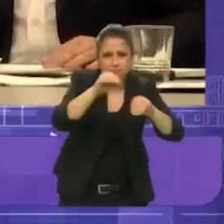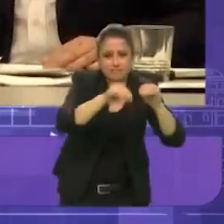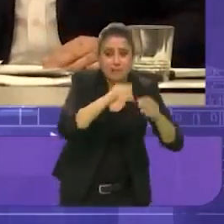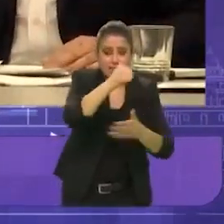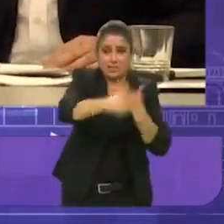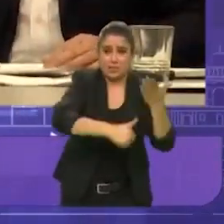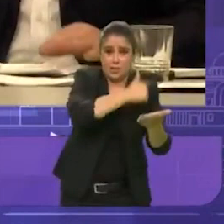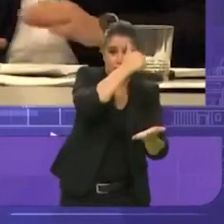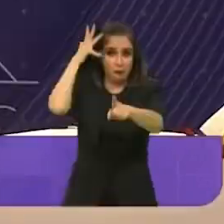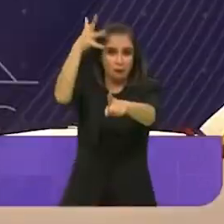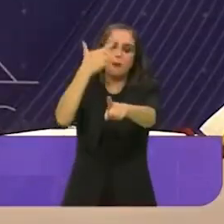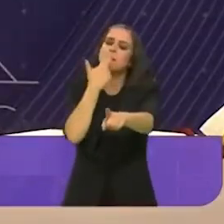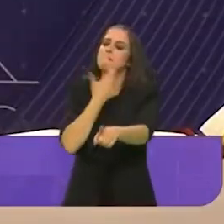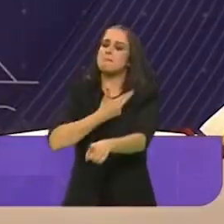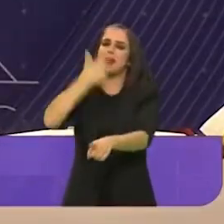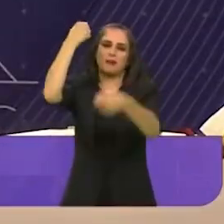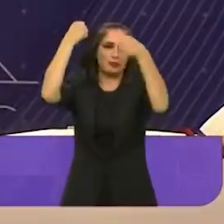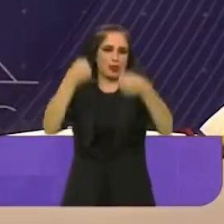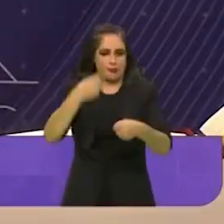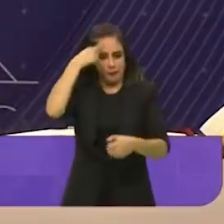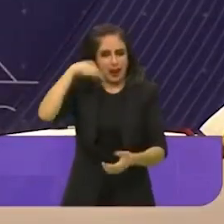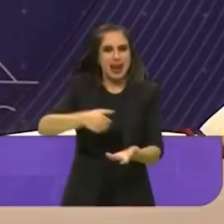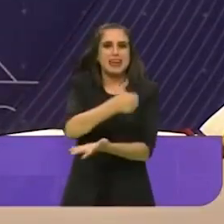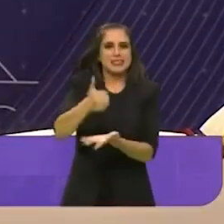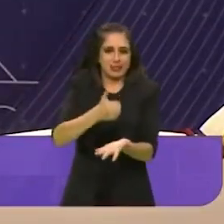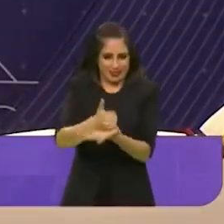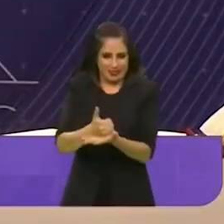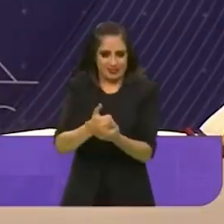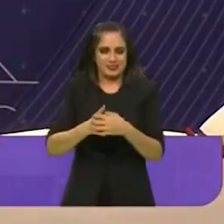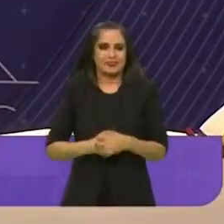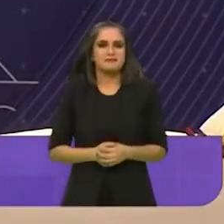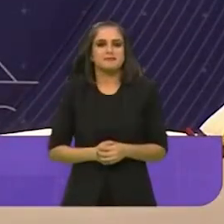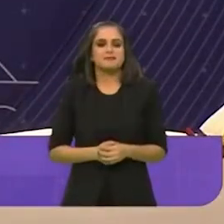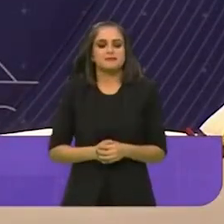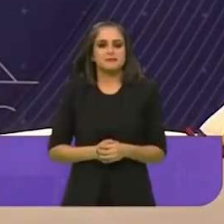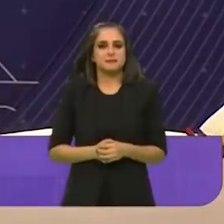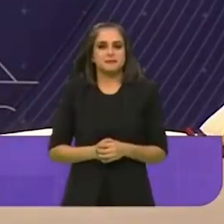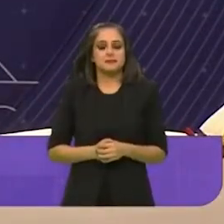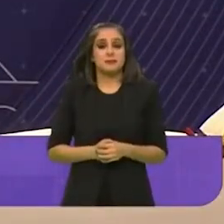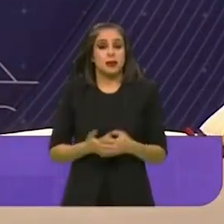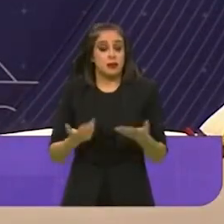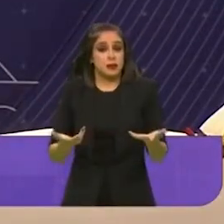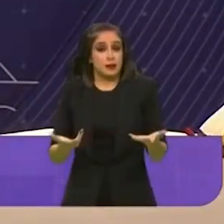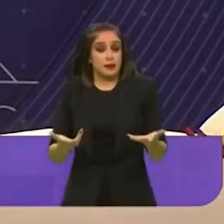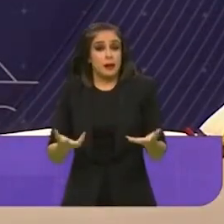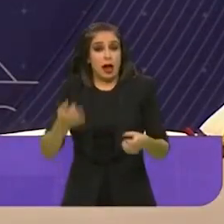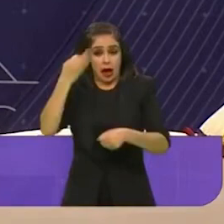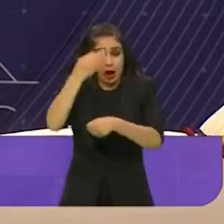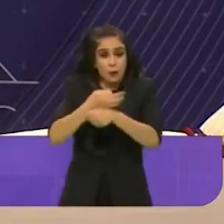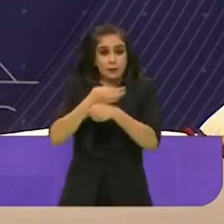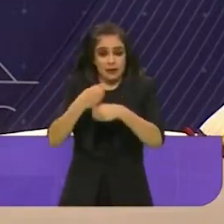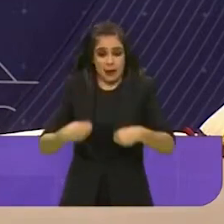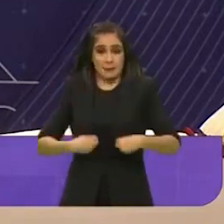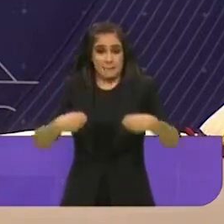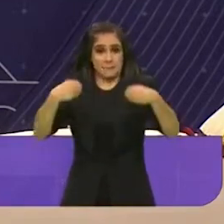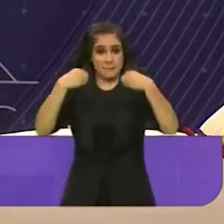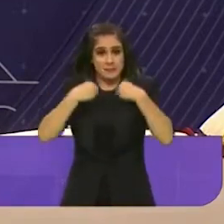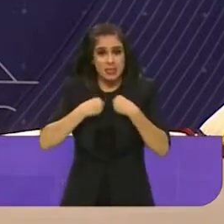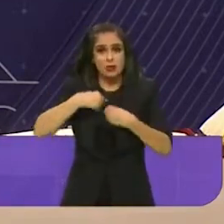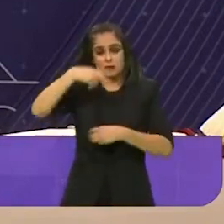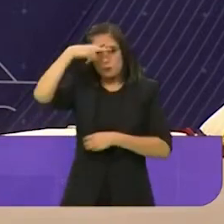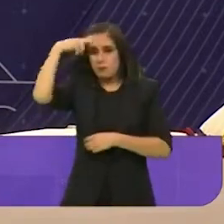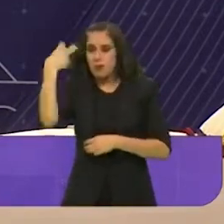resaltó lo alcanzado por los gobiernos federal y capitalino. Estamos viviendo el chilango moment,